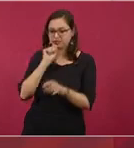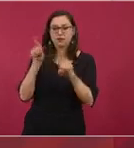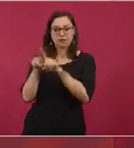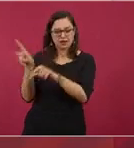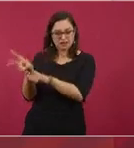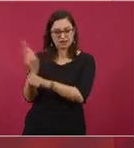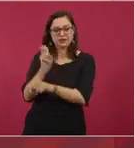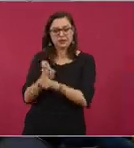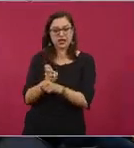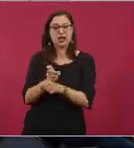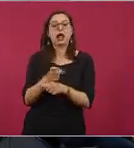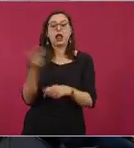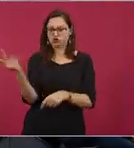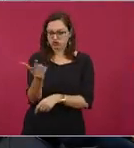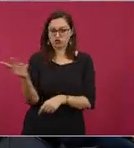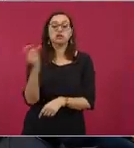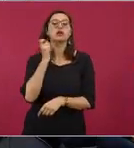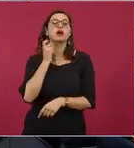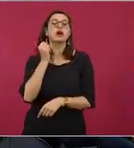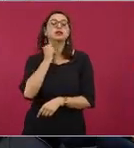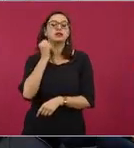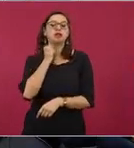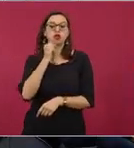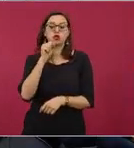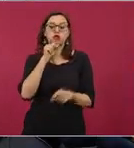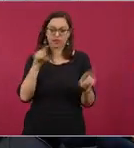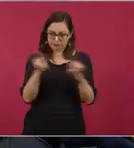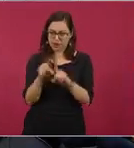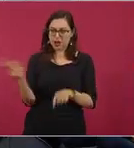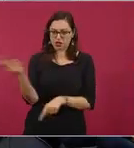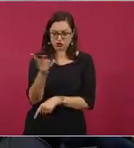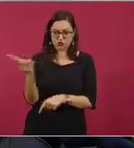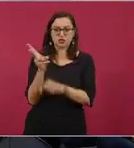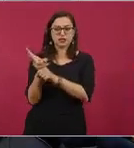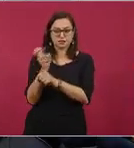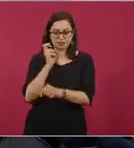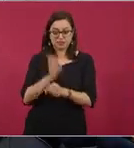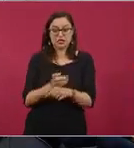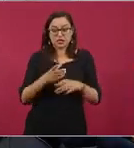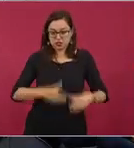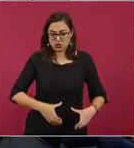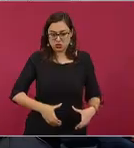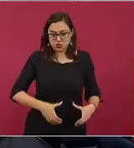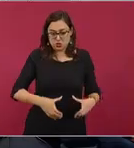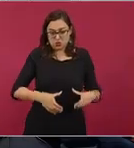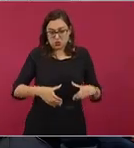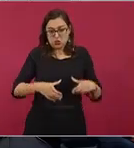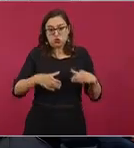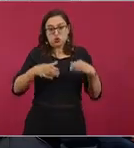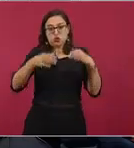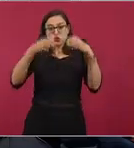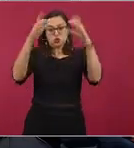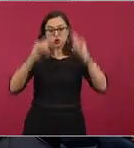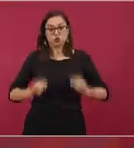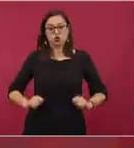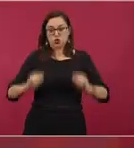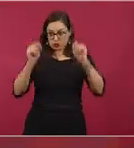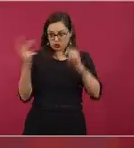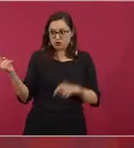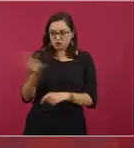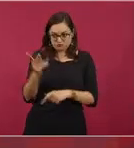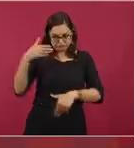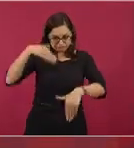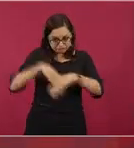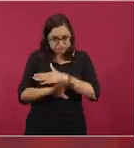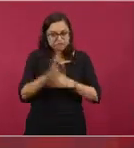ah también a los dos a los dos pero que vayan a la torre de control para que vean todo esto